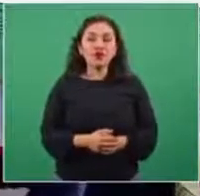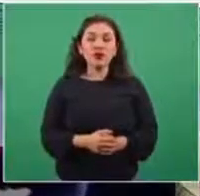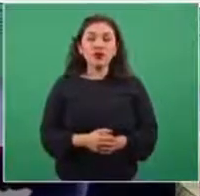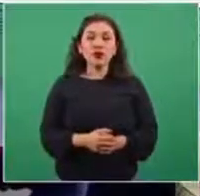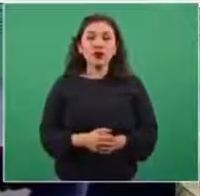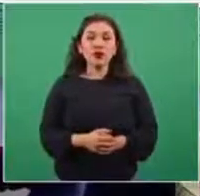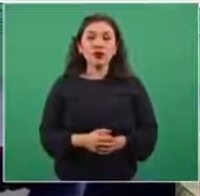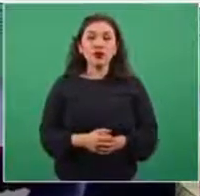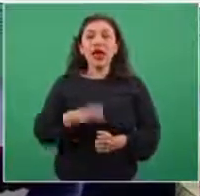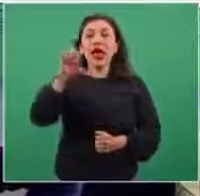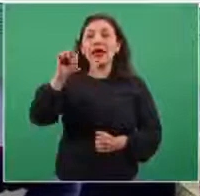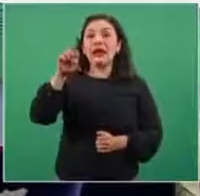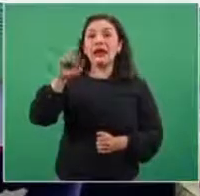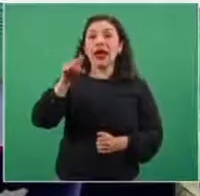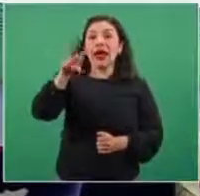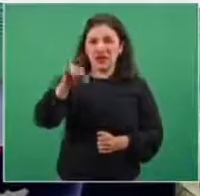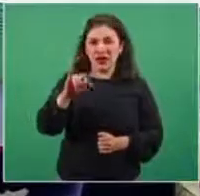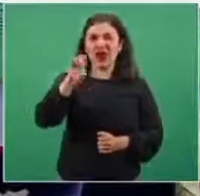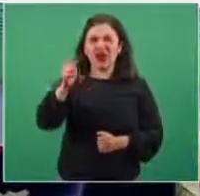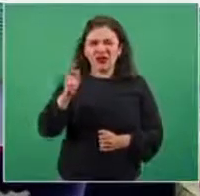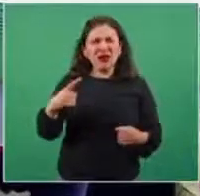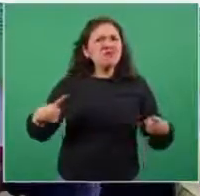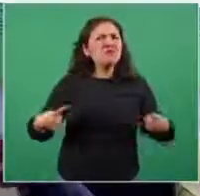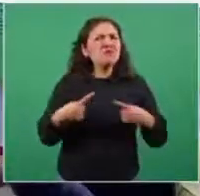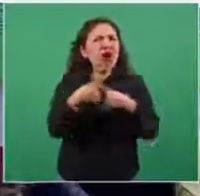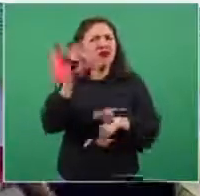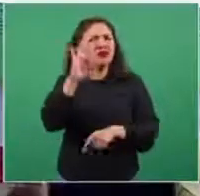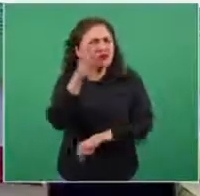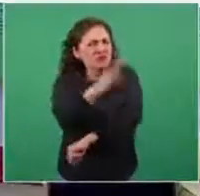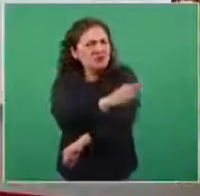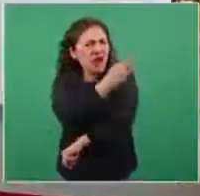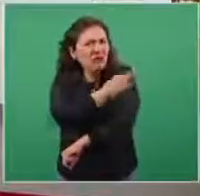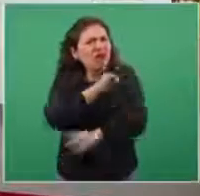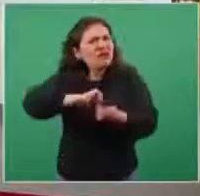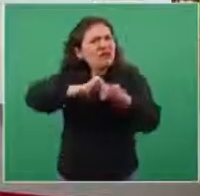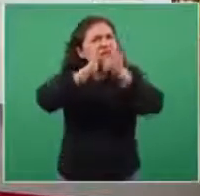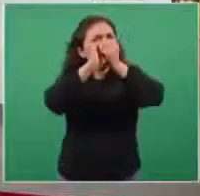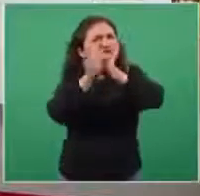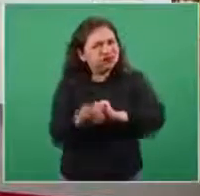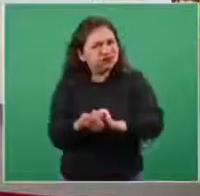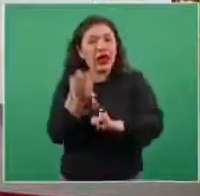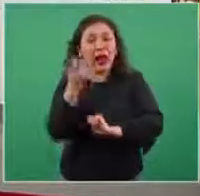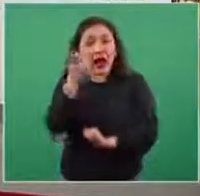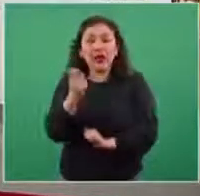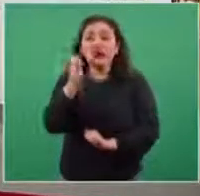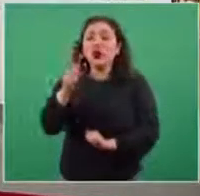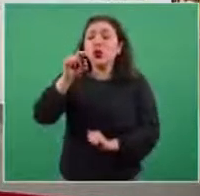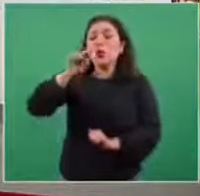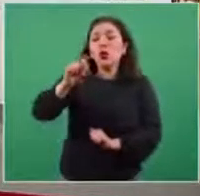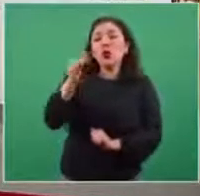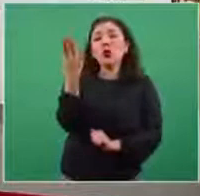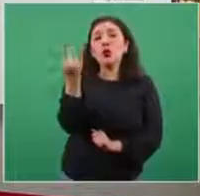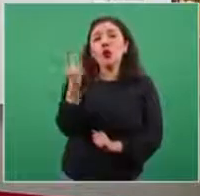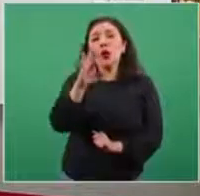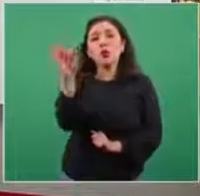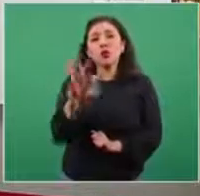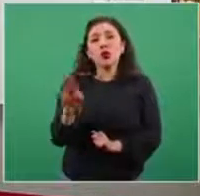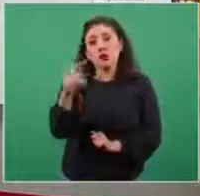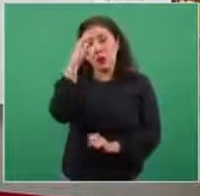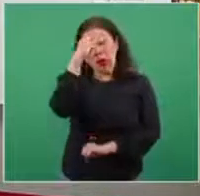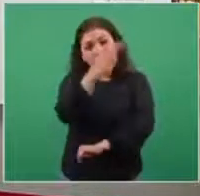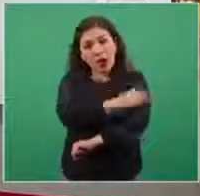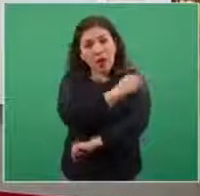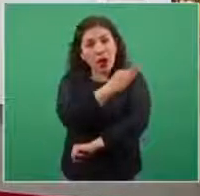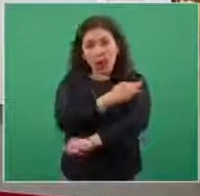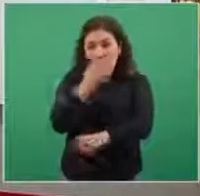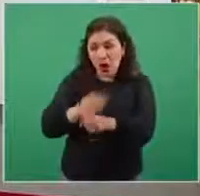Los ESABIS, los eventos supuestamente asociados a vacunación e inmunización, representan el punto nueve por ciento de las dosis